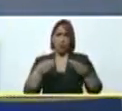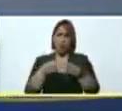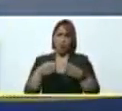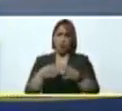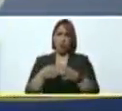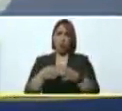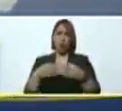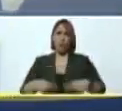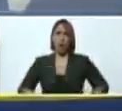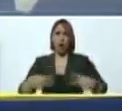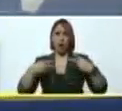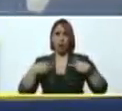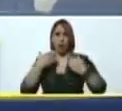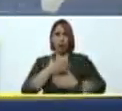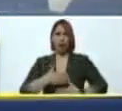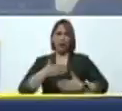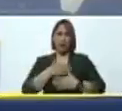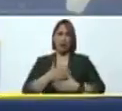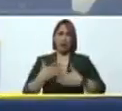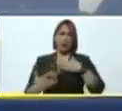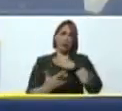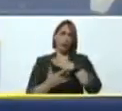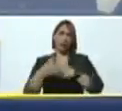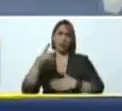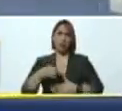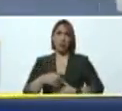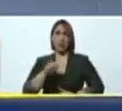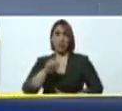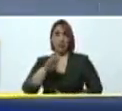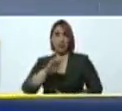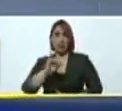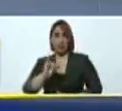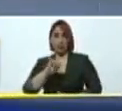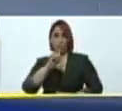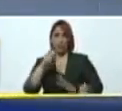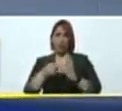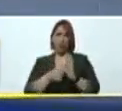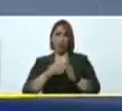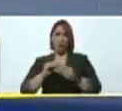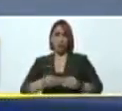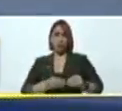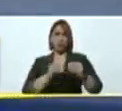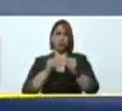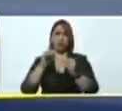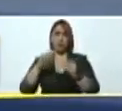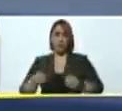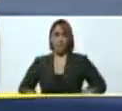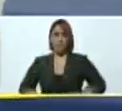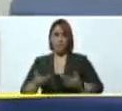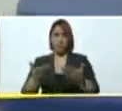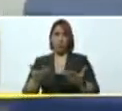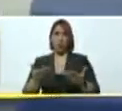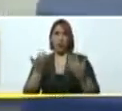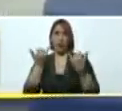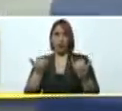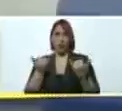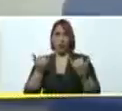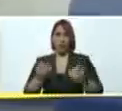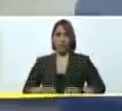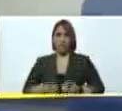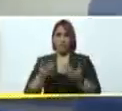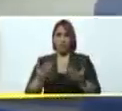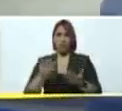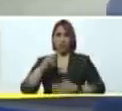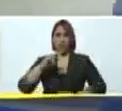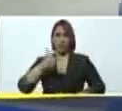tecnológica tanto el CAT como el SRI fueron completamente recuperados y entregados y ahora se está entregando esta